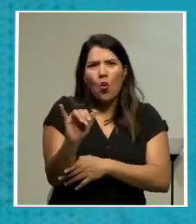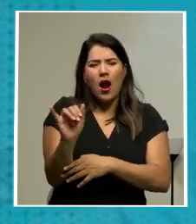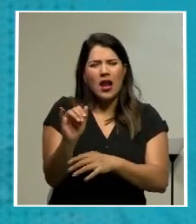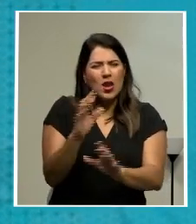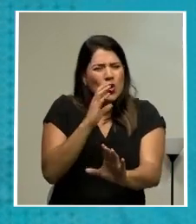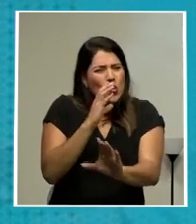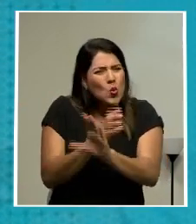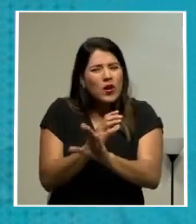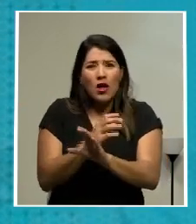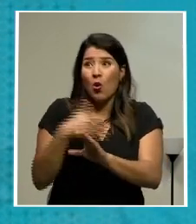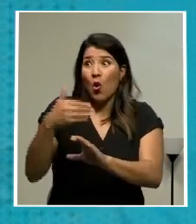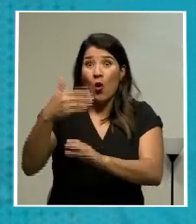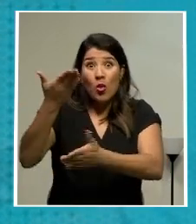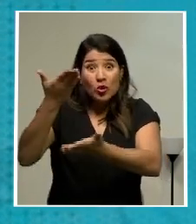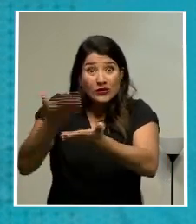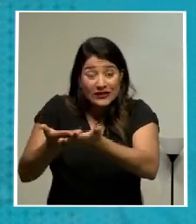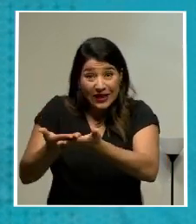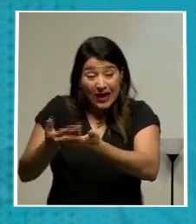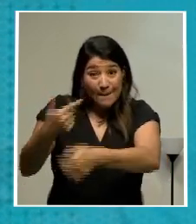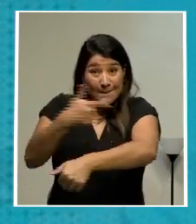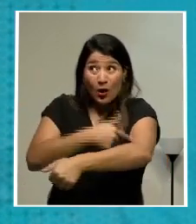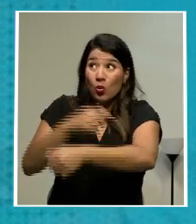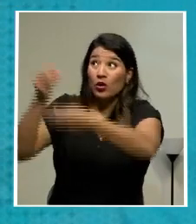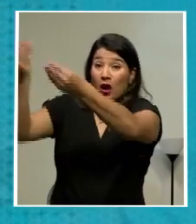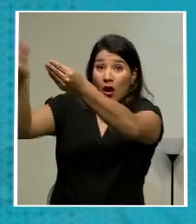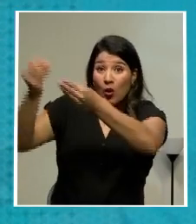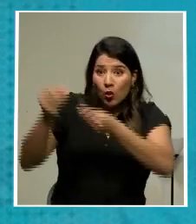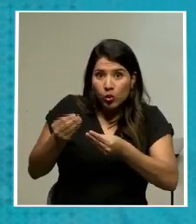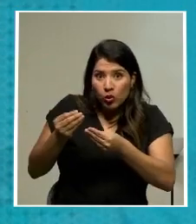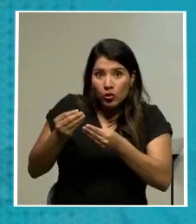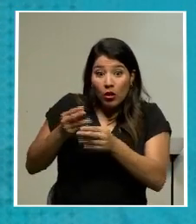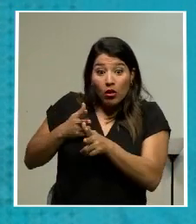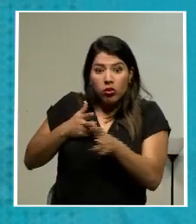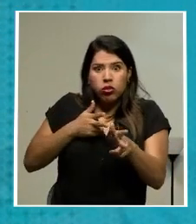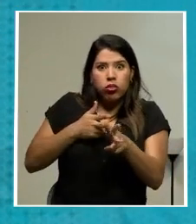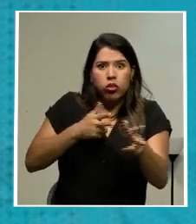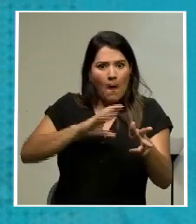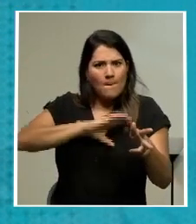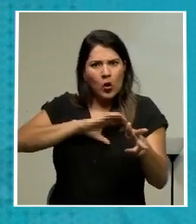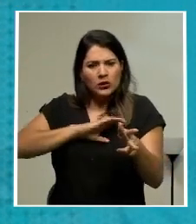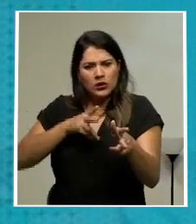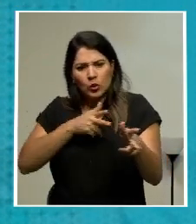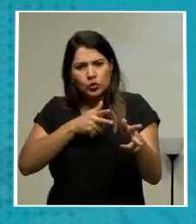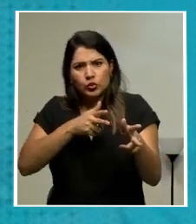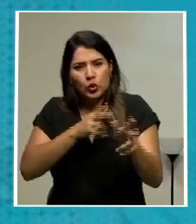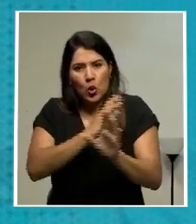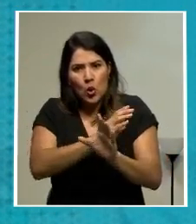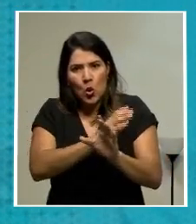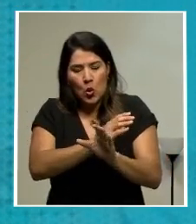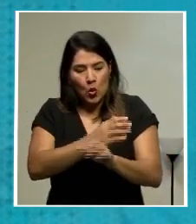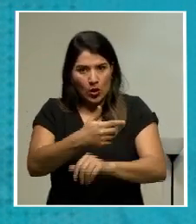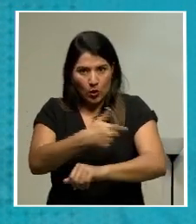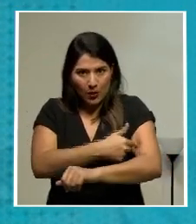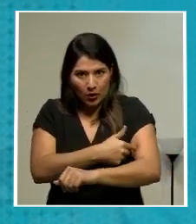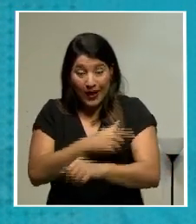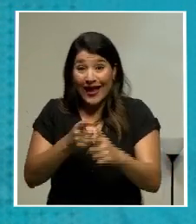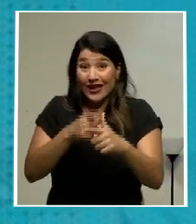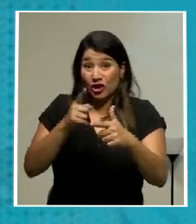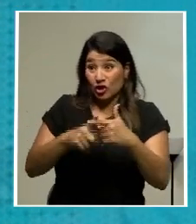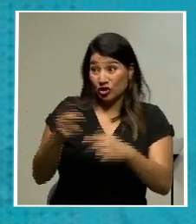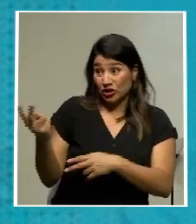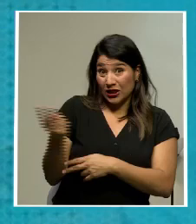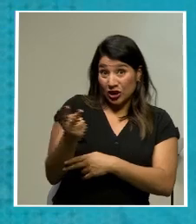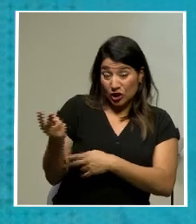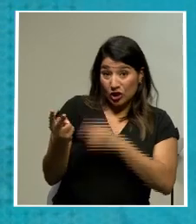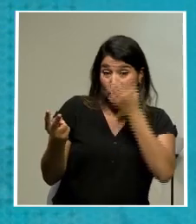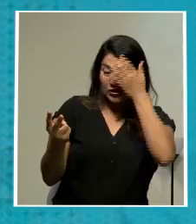fuerza pública o resguardados, al punto que los dos incidentes que hemos tenido y que se han sido investigados, uno con